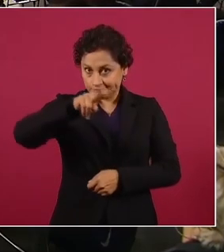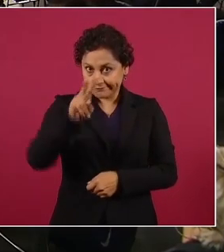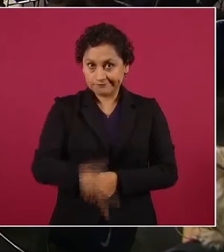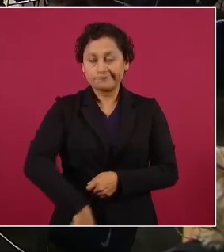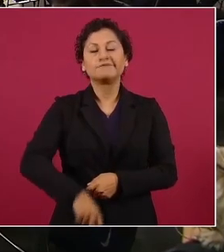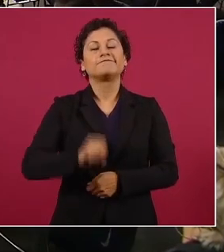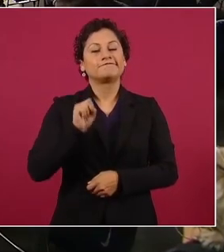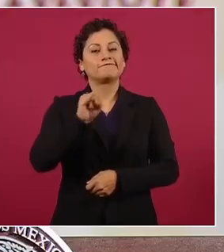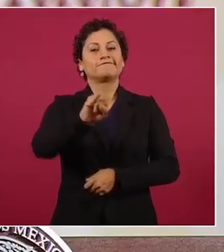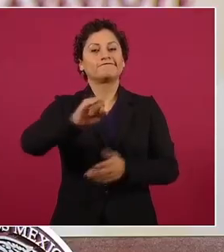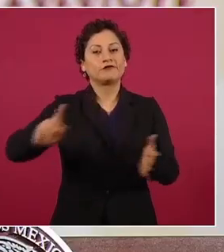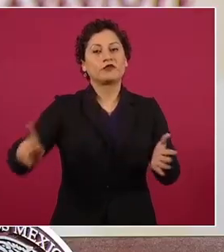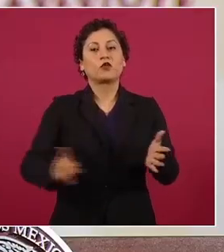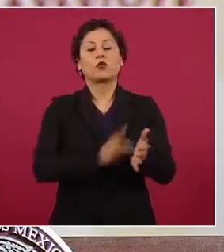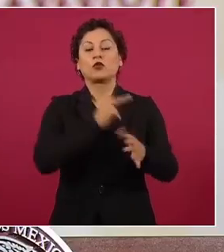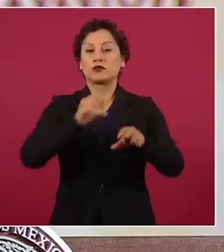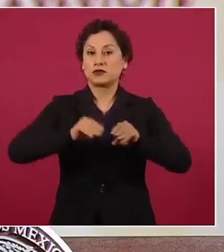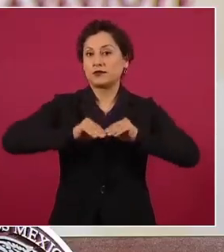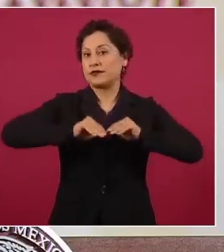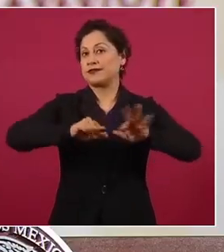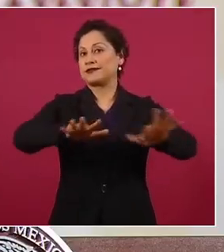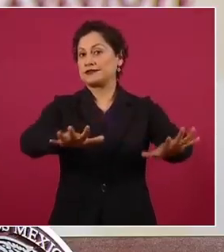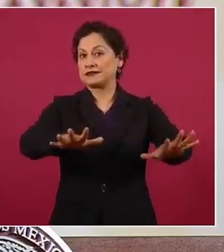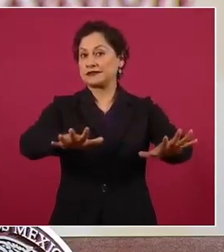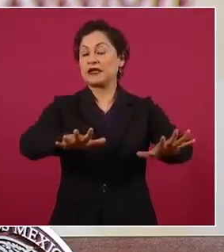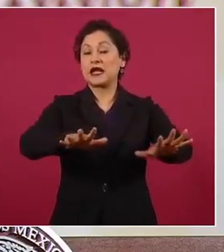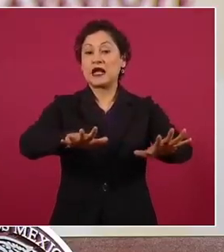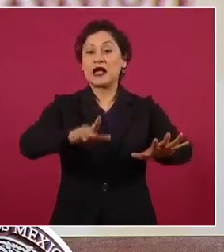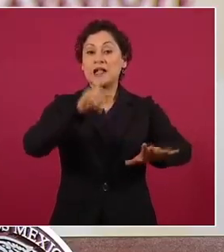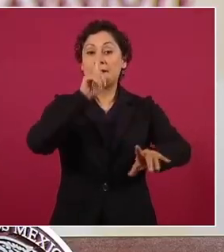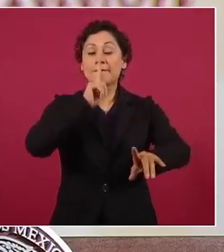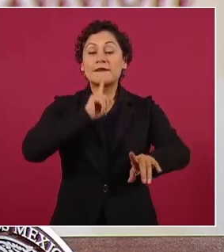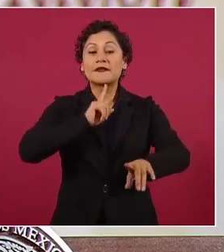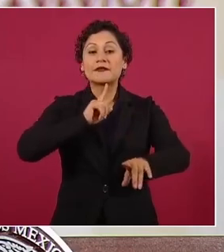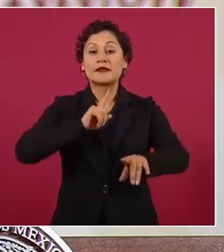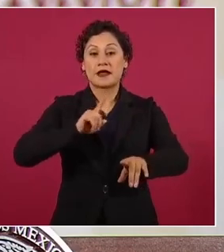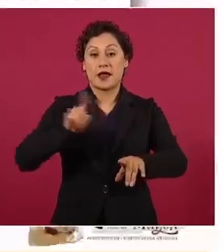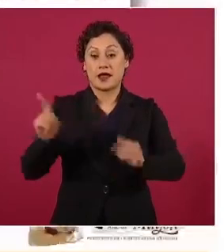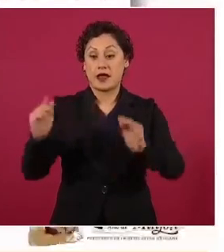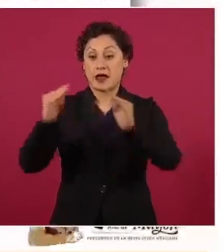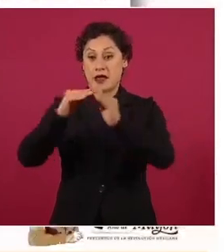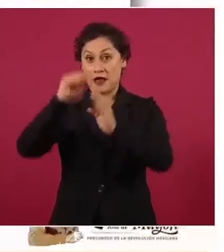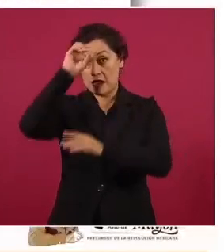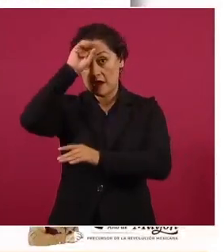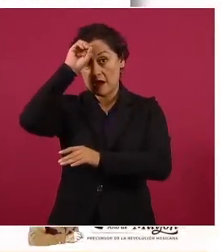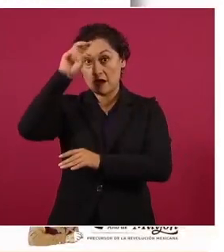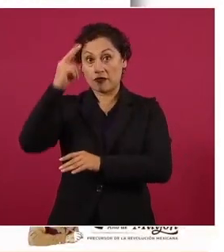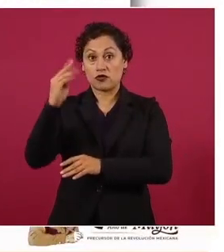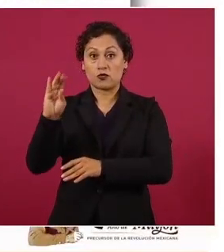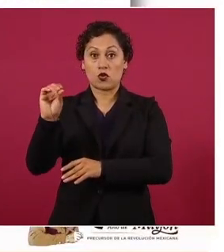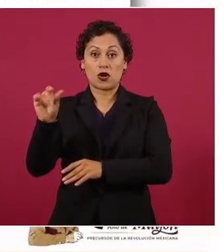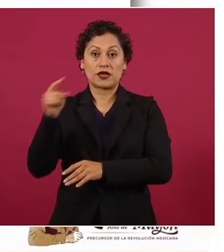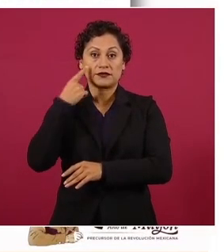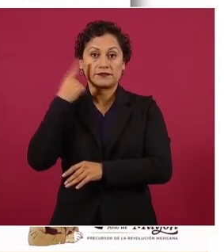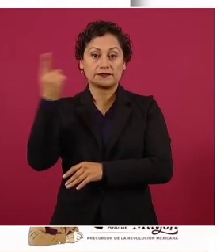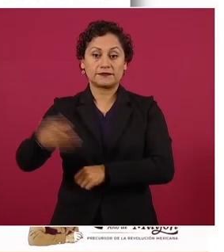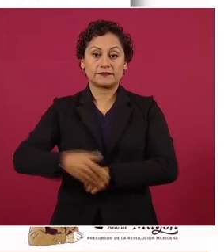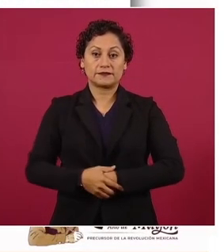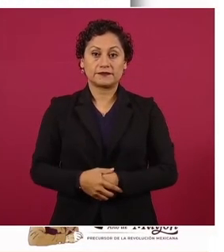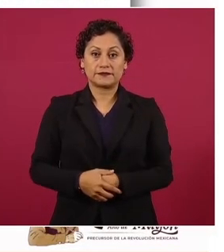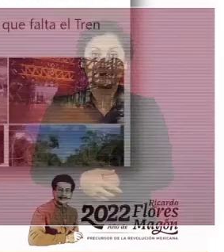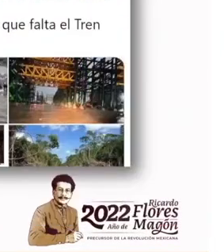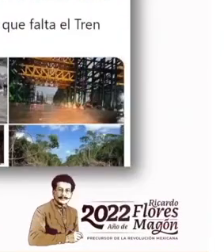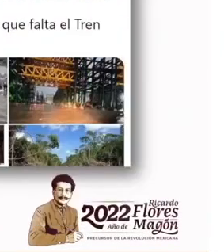difundieron una falsa inundación en la refinería Dos Bocas. El 16 de septiembre del